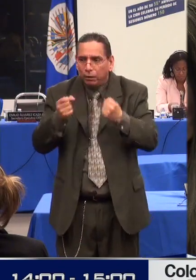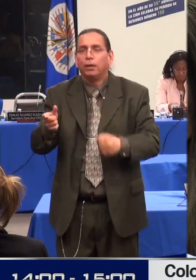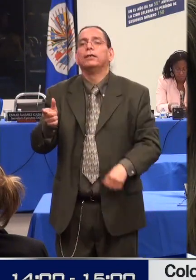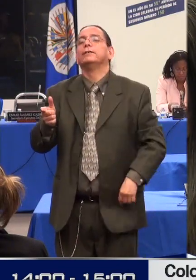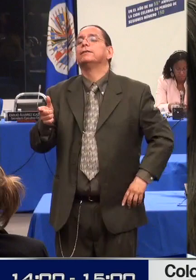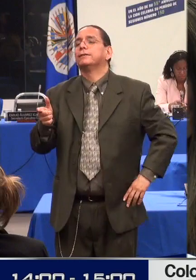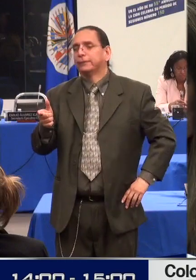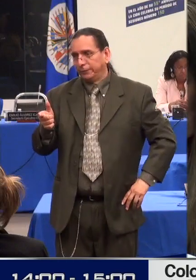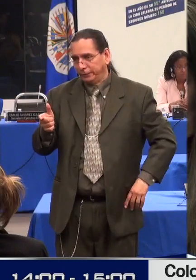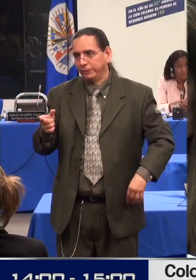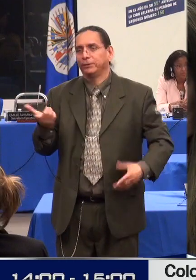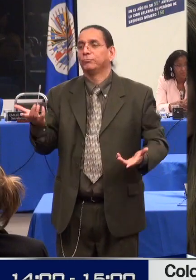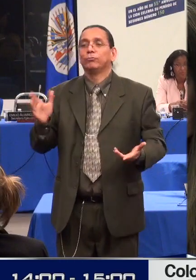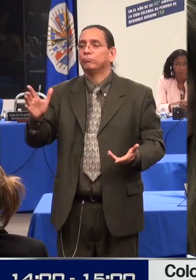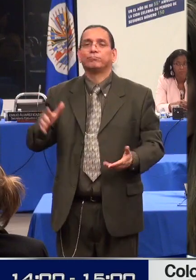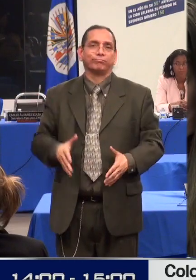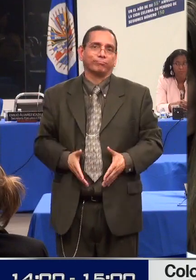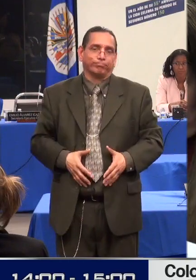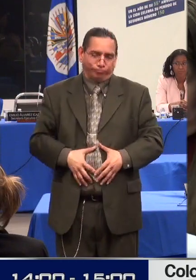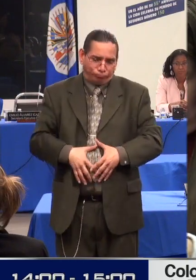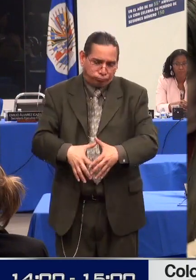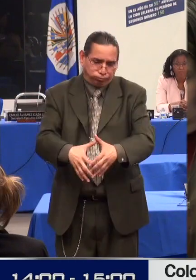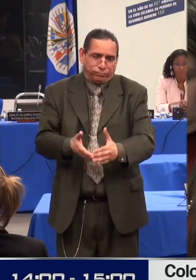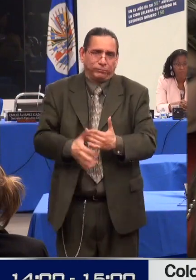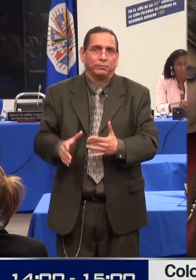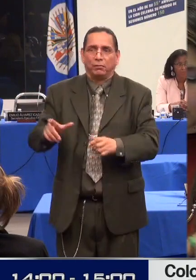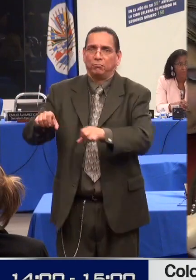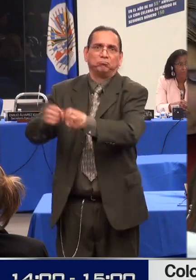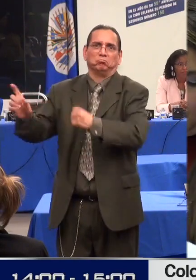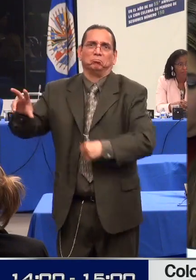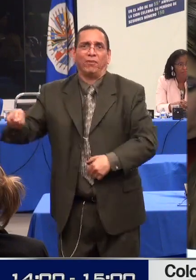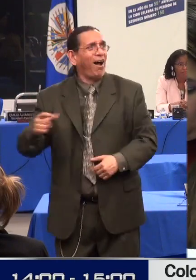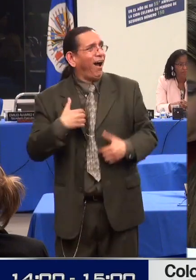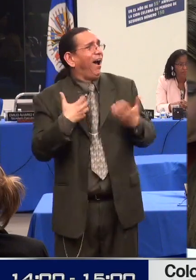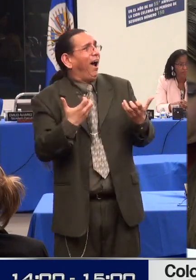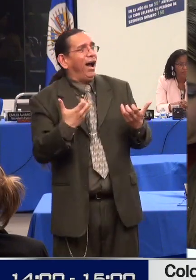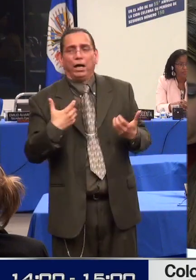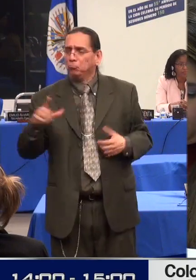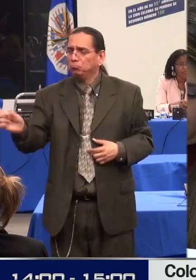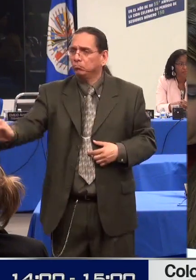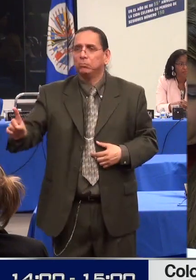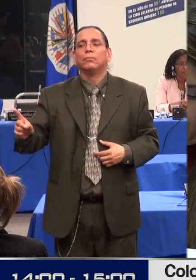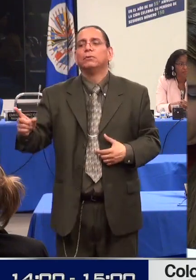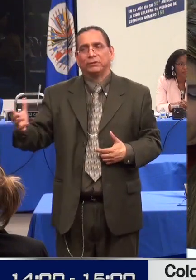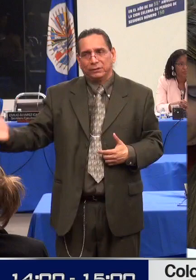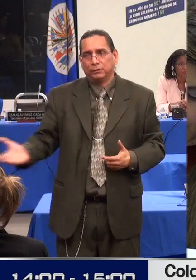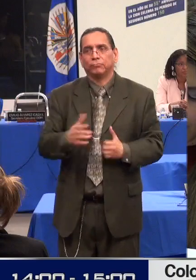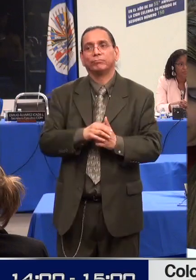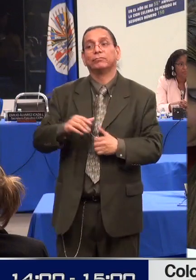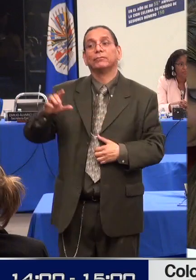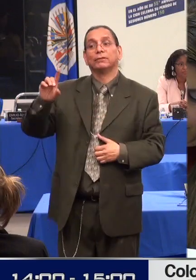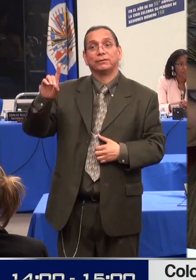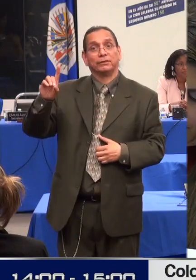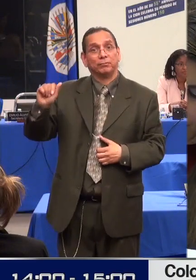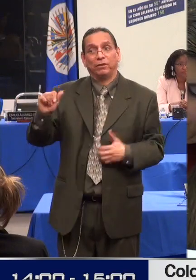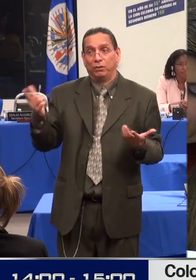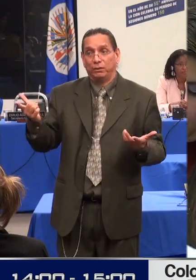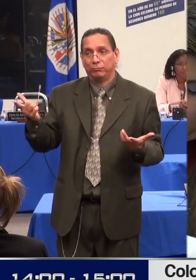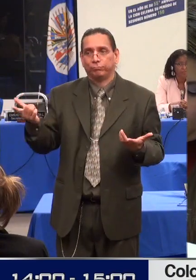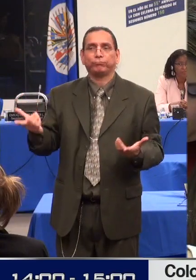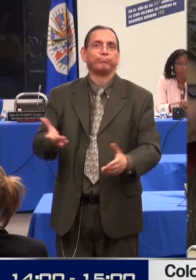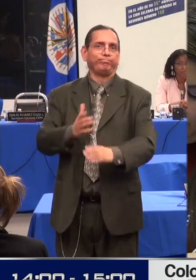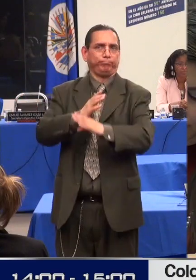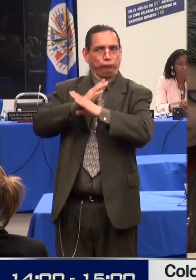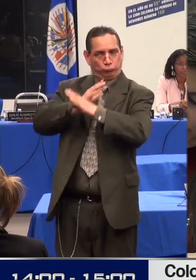de las personas en condición de discapacidad está reglamentado, está arreglado, tiene que ser un juez quien bajo el